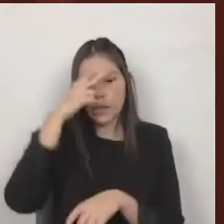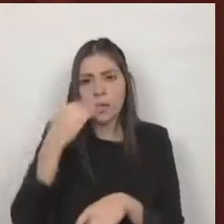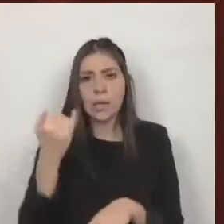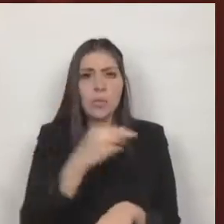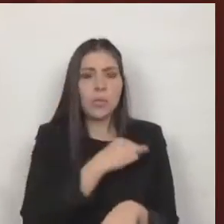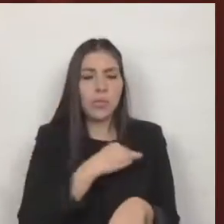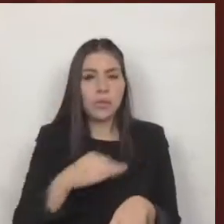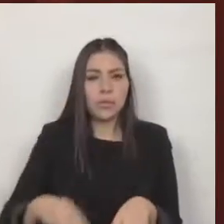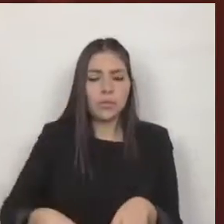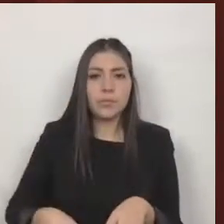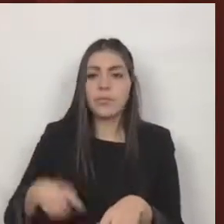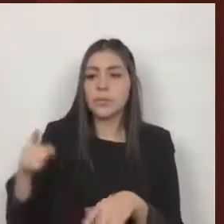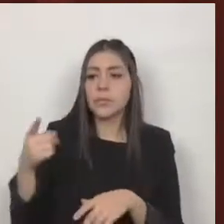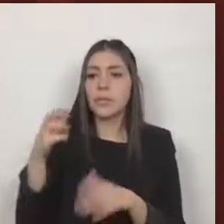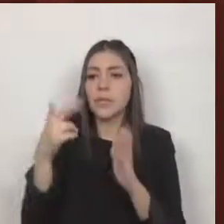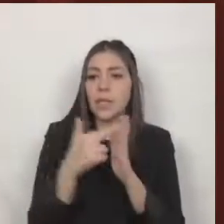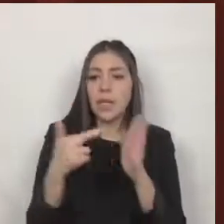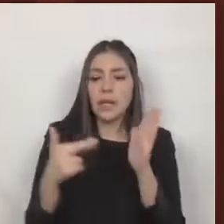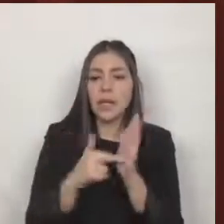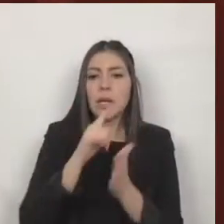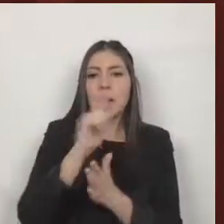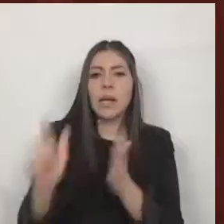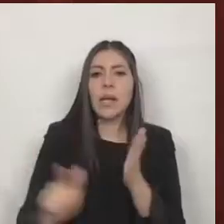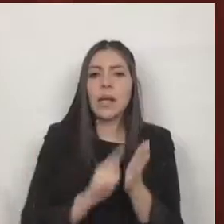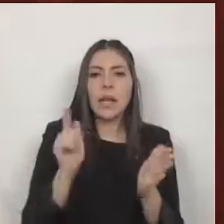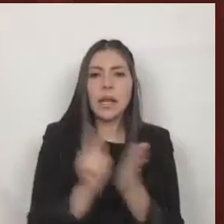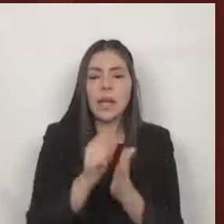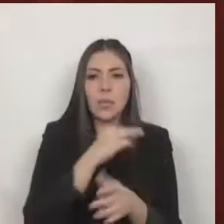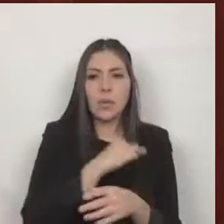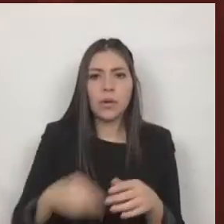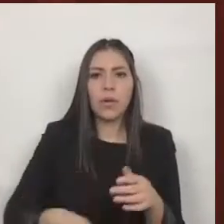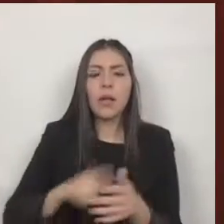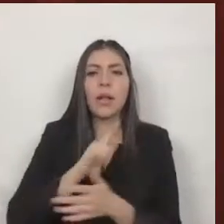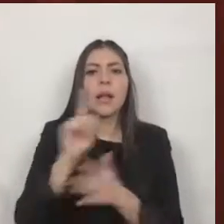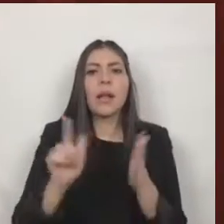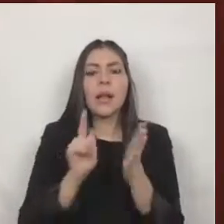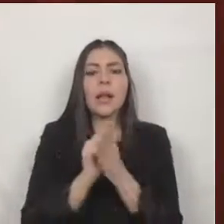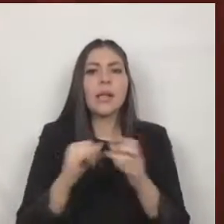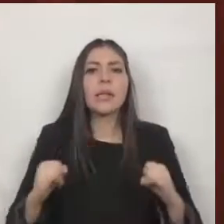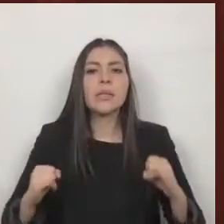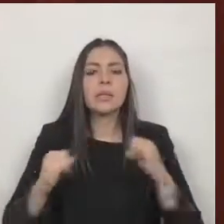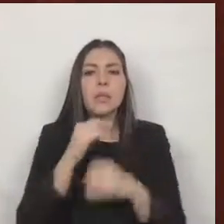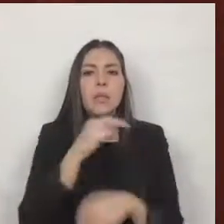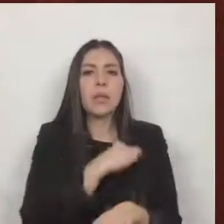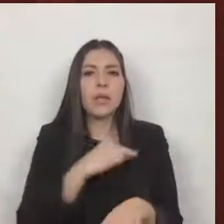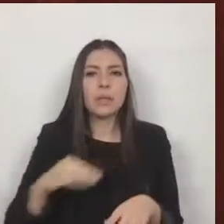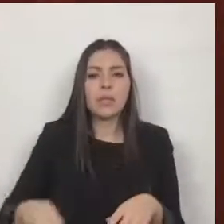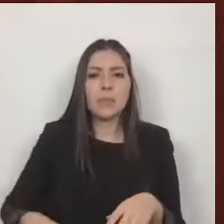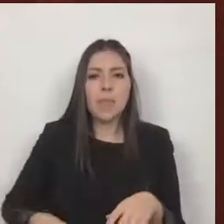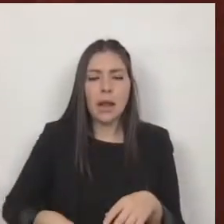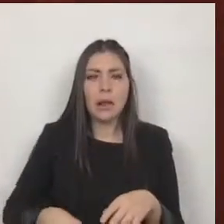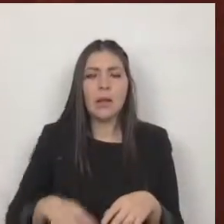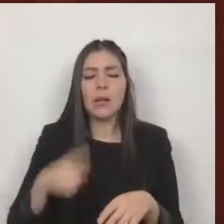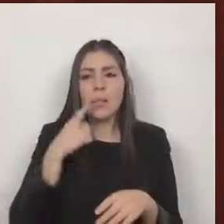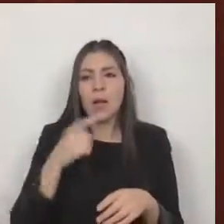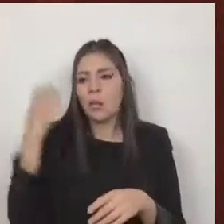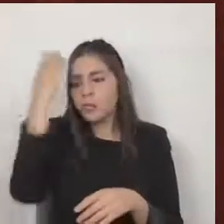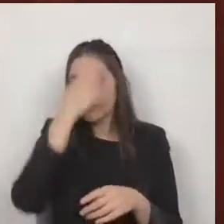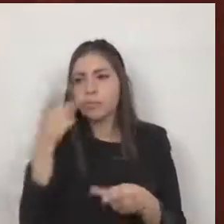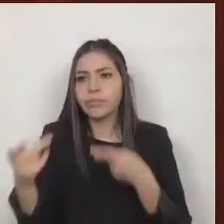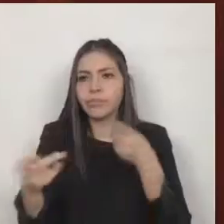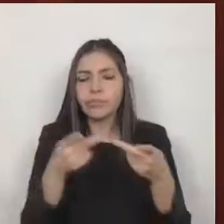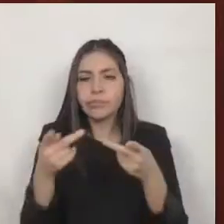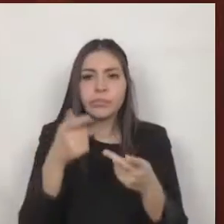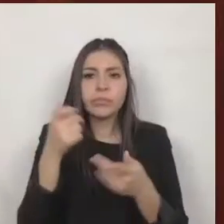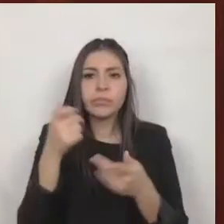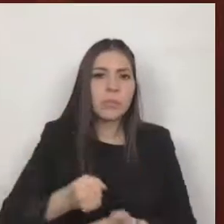la ley orgánica municipal la ley de los institutos municipales de planeación programación presupuestación y evaluación así como